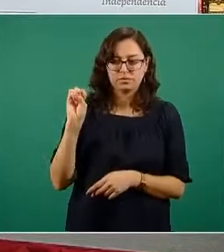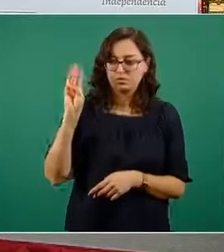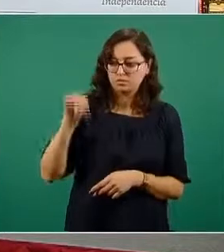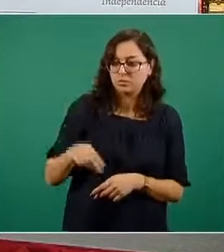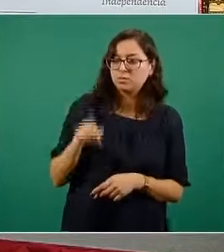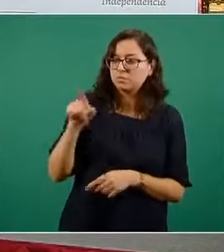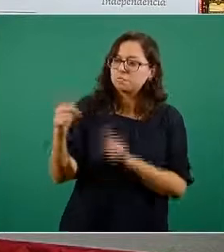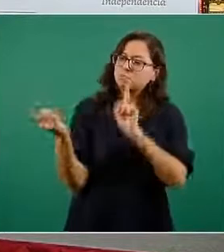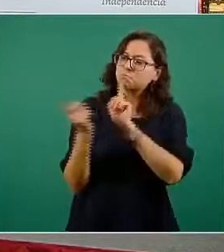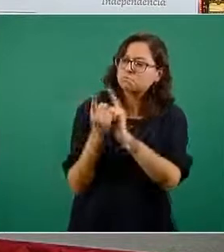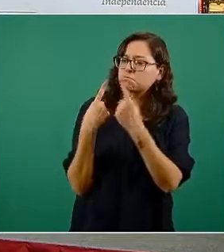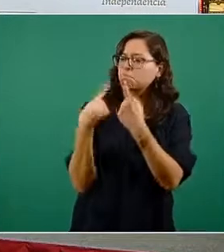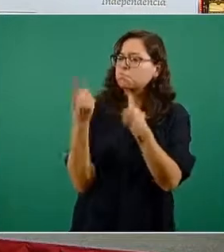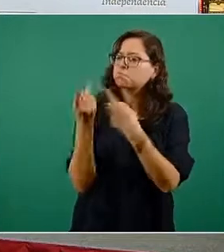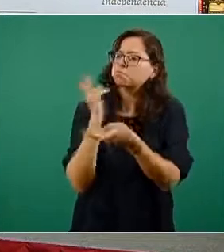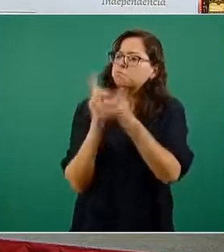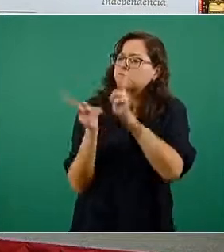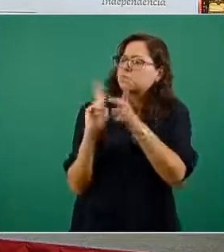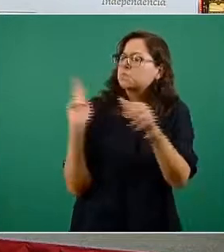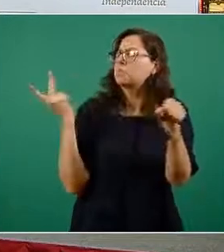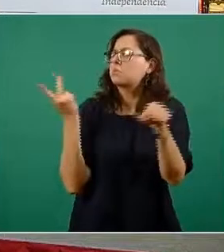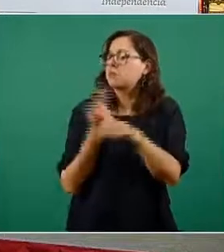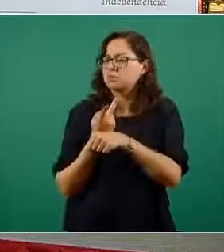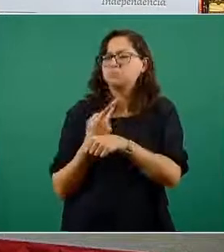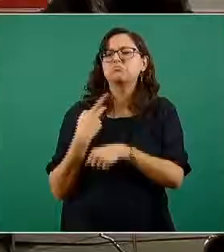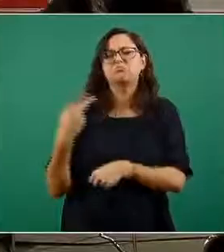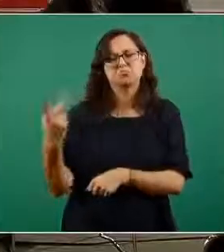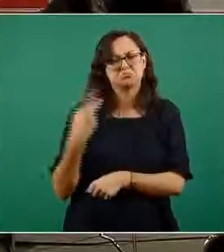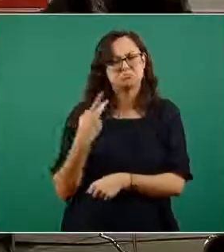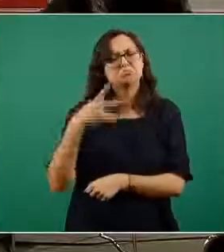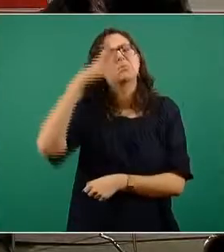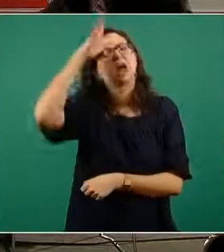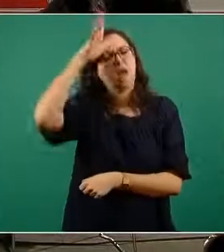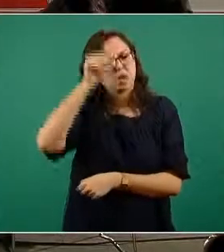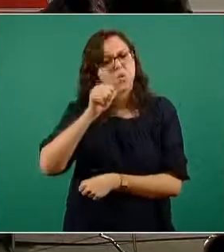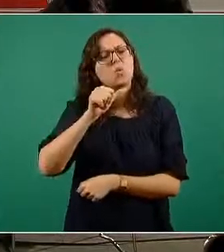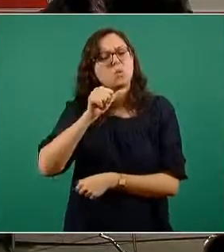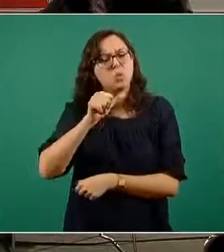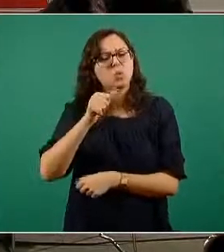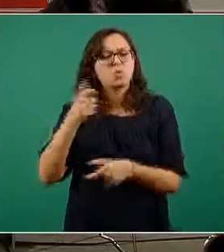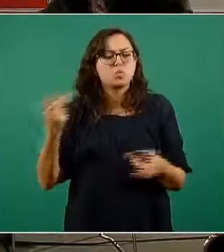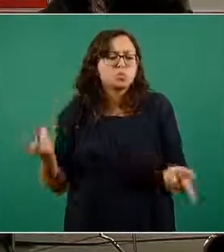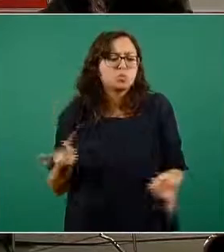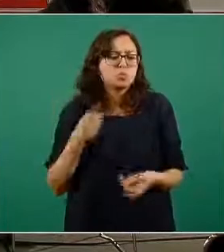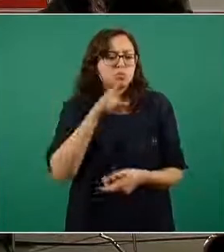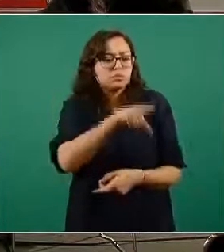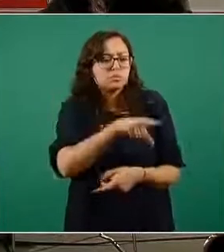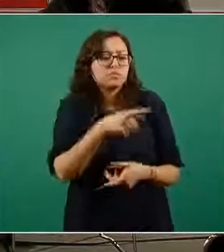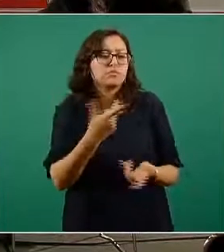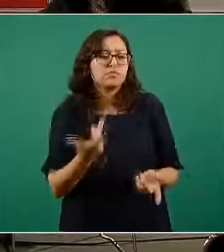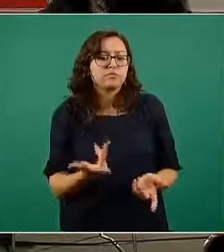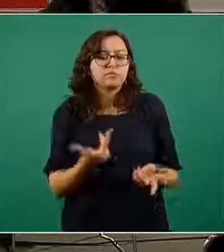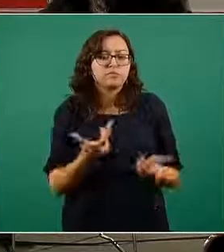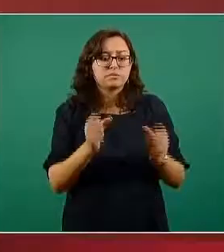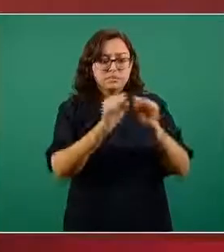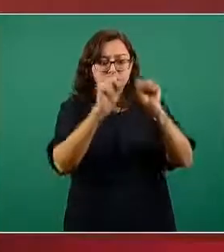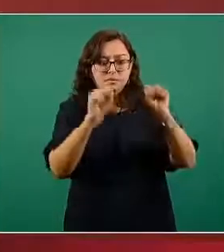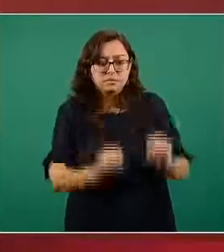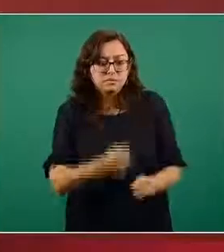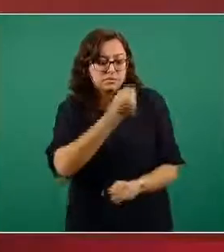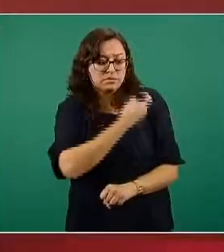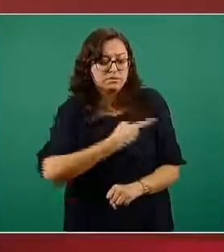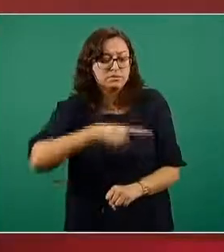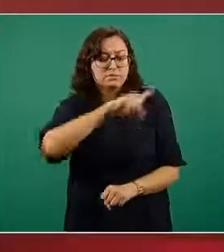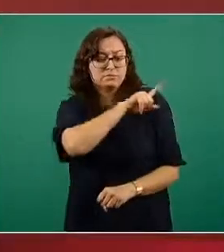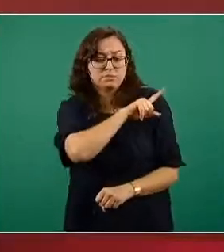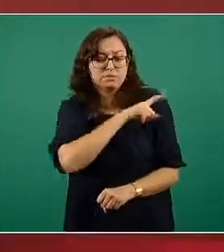justo conversábamos de la confluencia la coincidencia que tenemos respecto a esta idea de que el sector salud fue rebasado y es exactamente en el